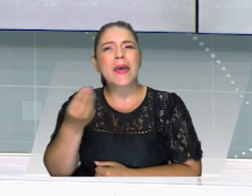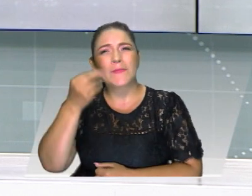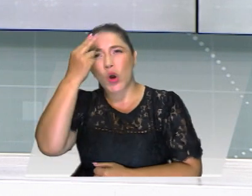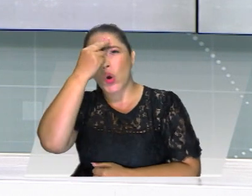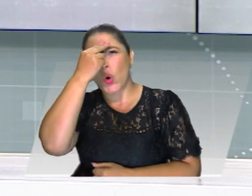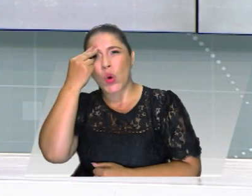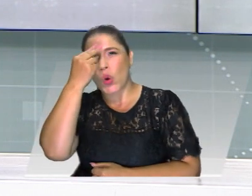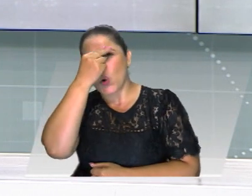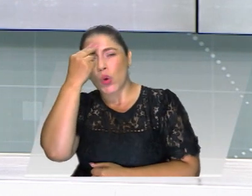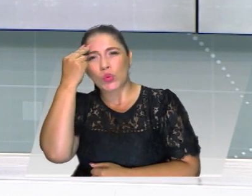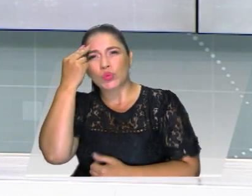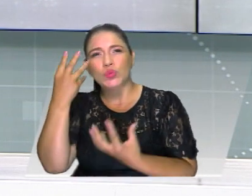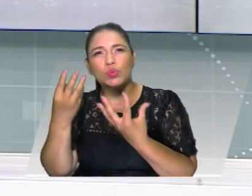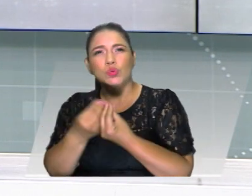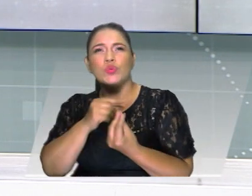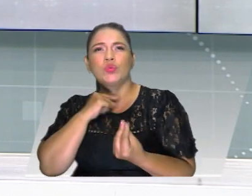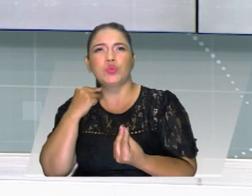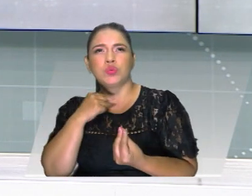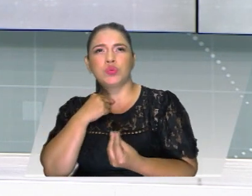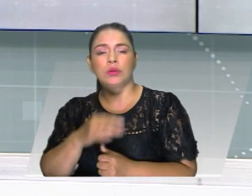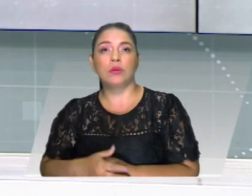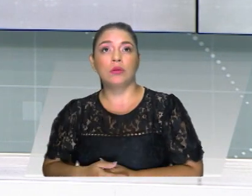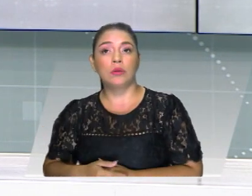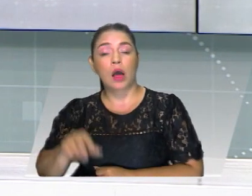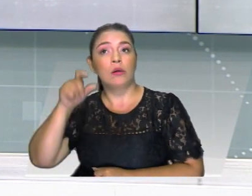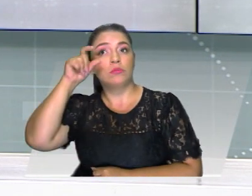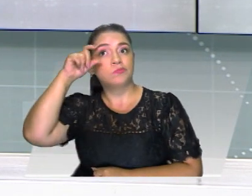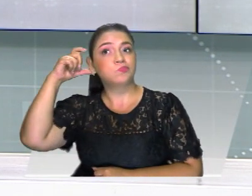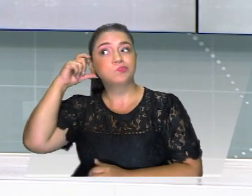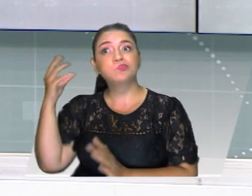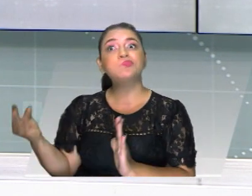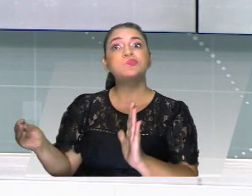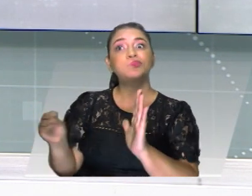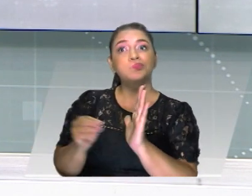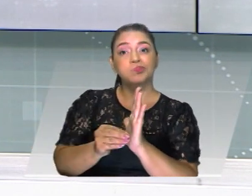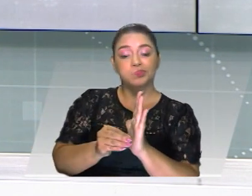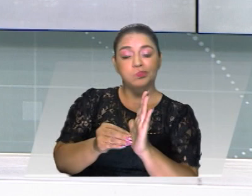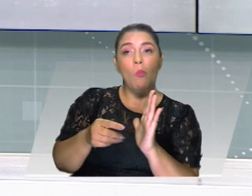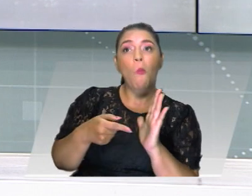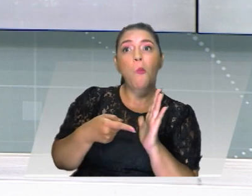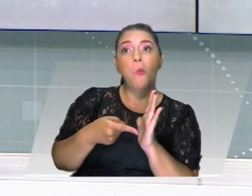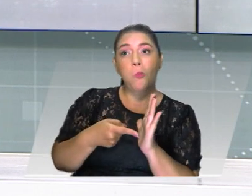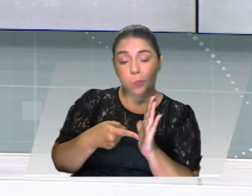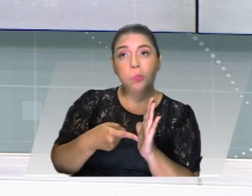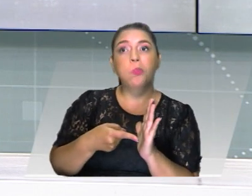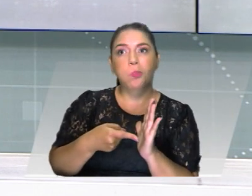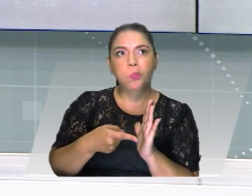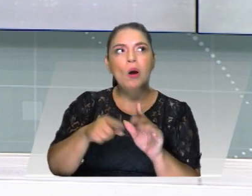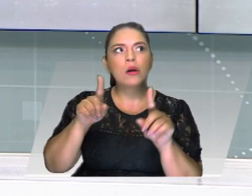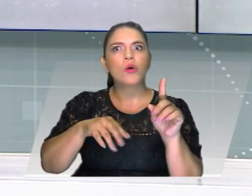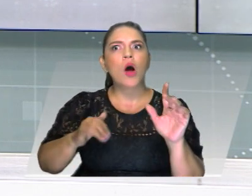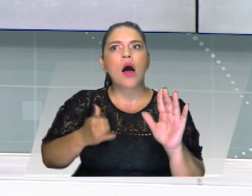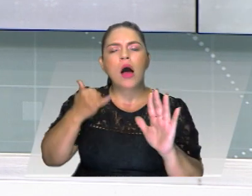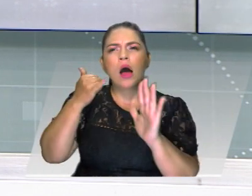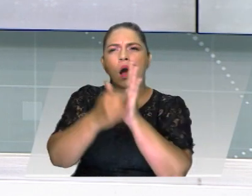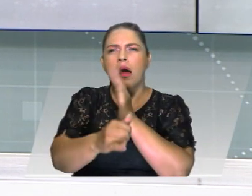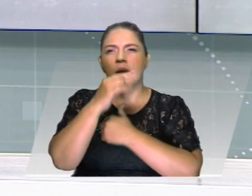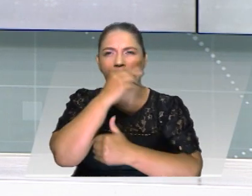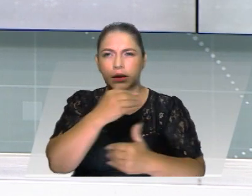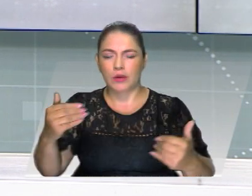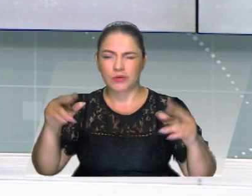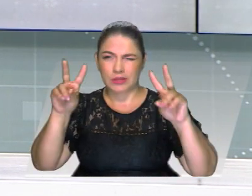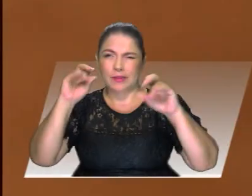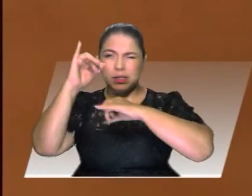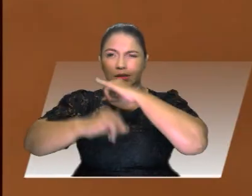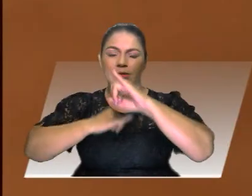Católica involucra al Papa Emérito Benedicto XVI. Esta noticia y otros hechos del mundo en nuestra emisión central de noticias.